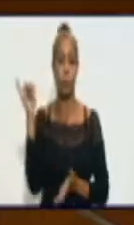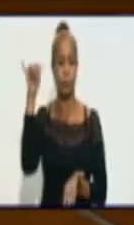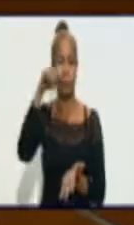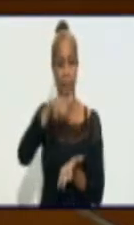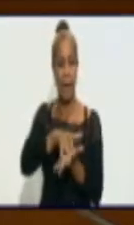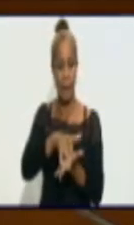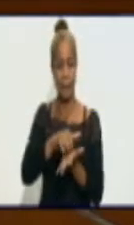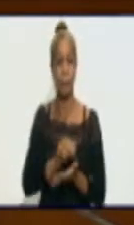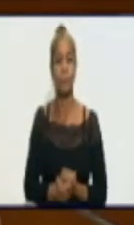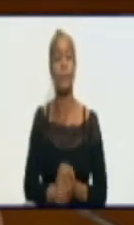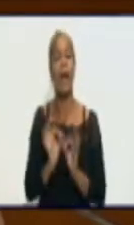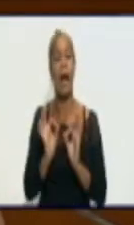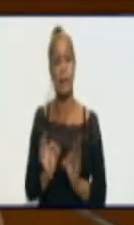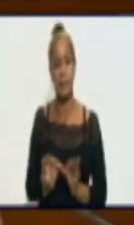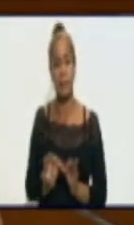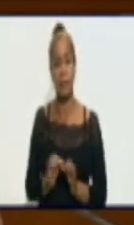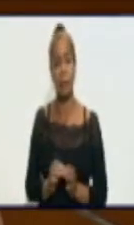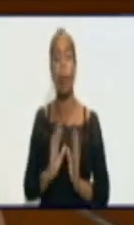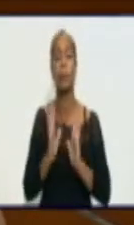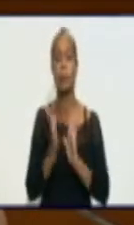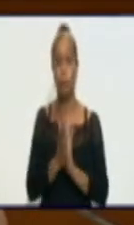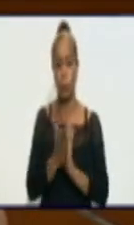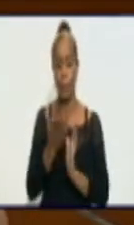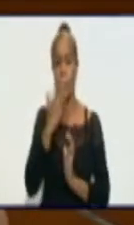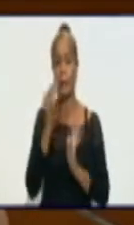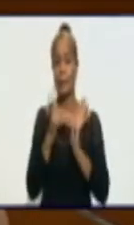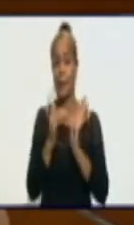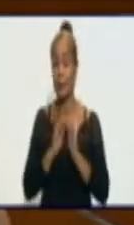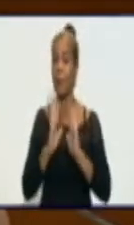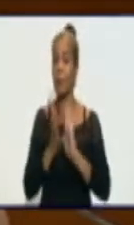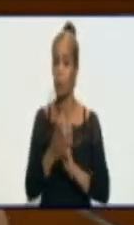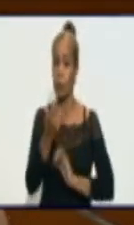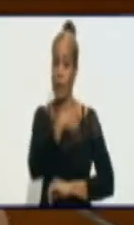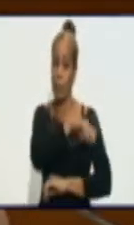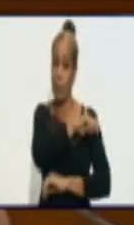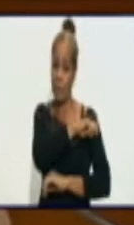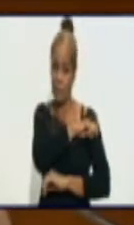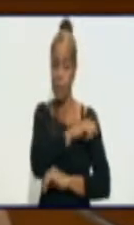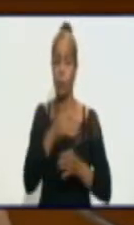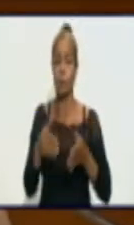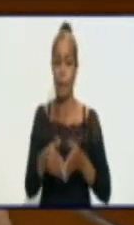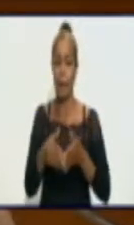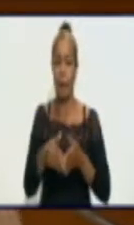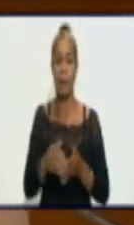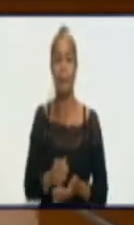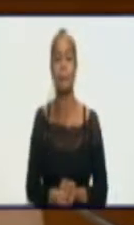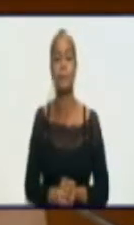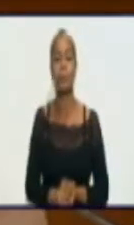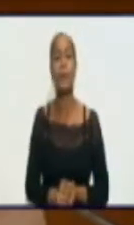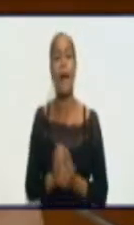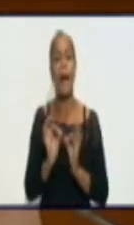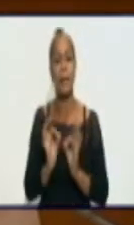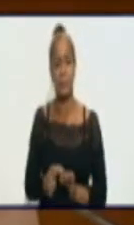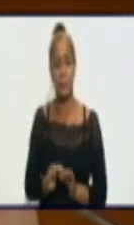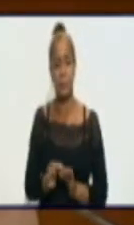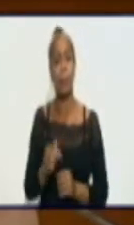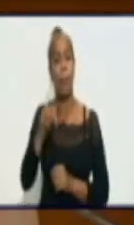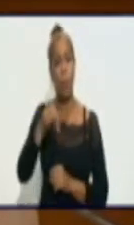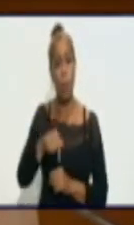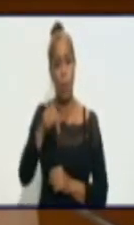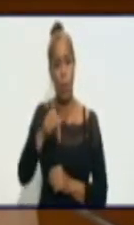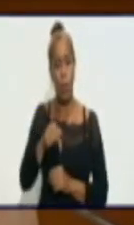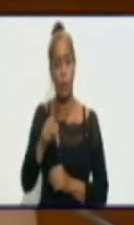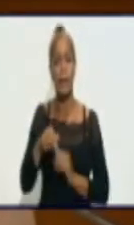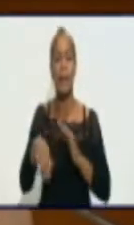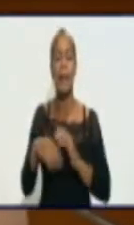es, Jorge. buenas tardes para ti, para todos los presentes en el estudio y para todo el pueblo de Granma que nos asiste. Efectivamente, hoy en las